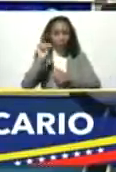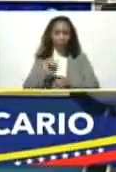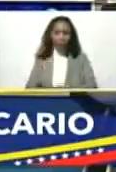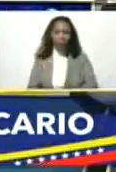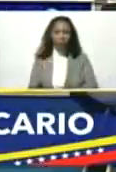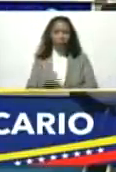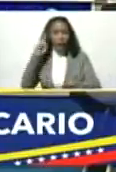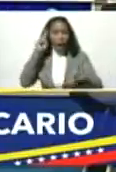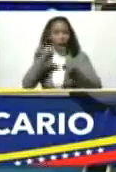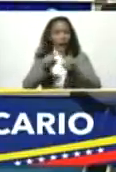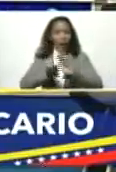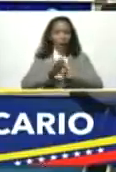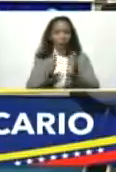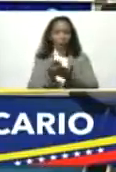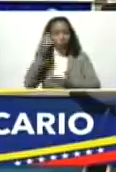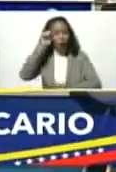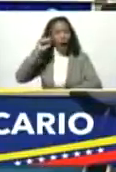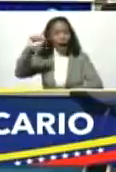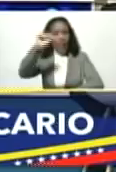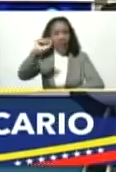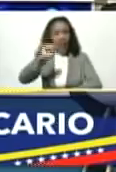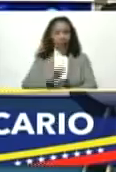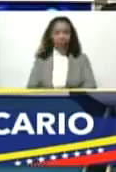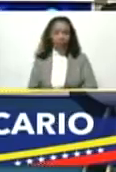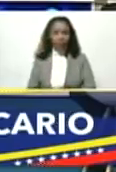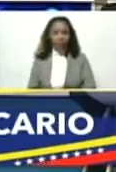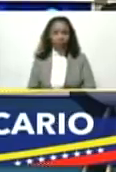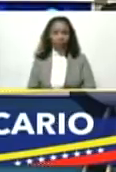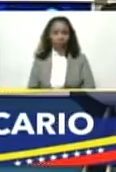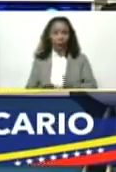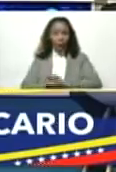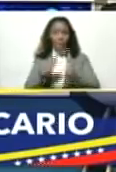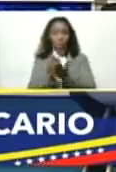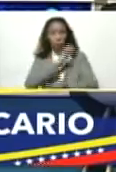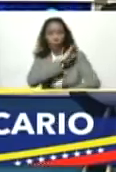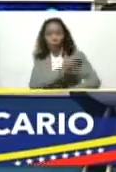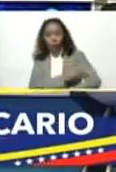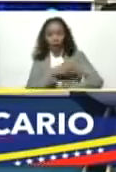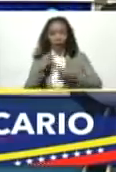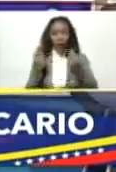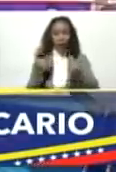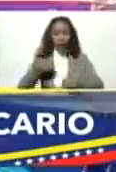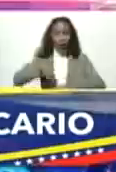hacia el mundo, hacia el Asia. El poder económico del Asia,